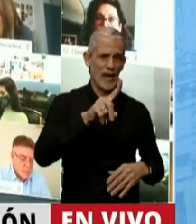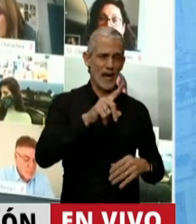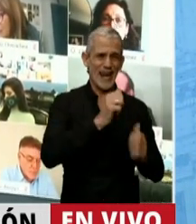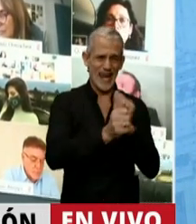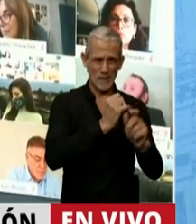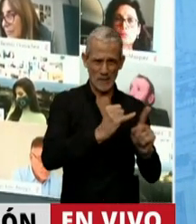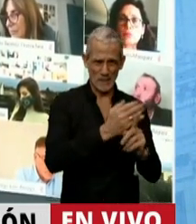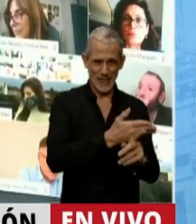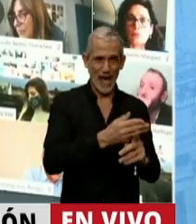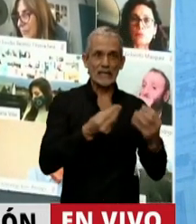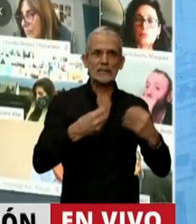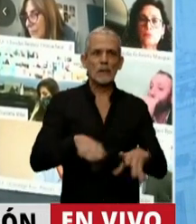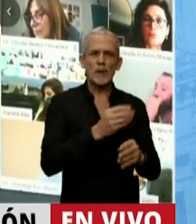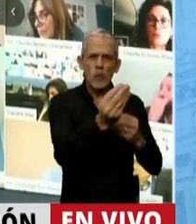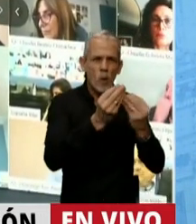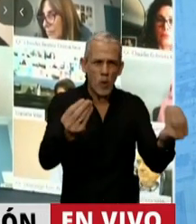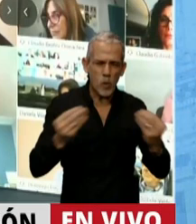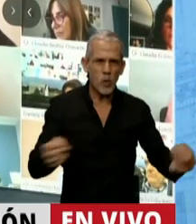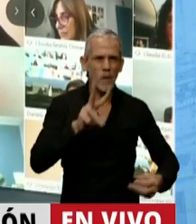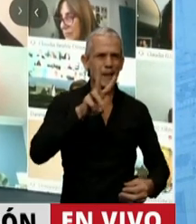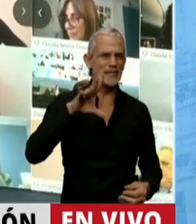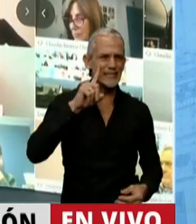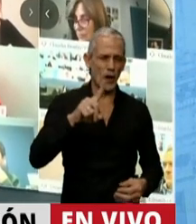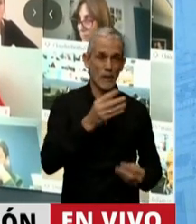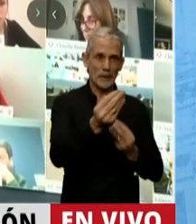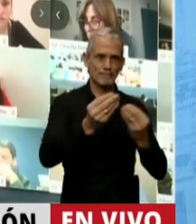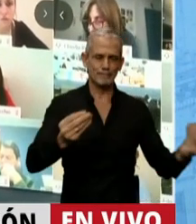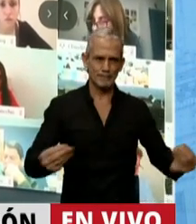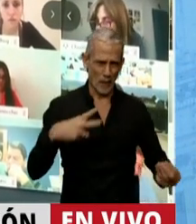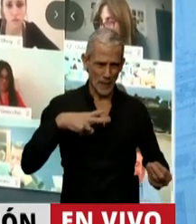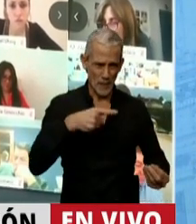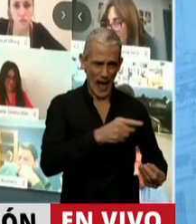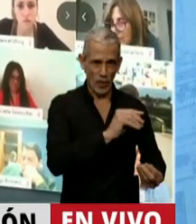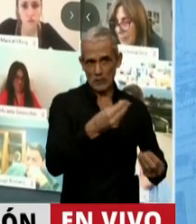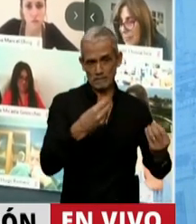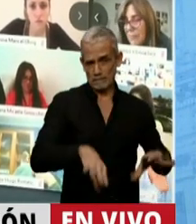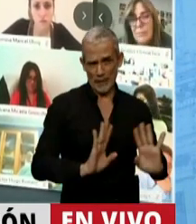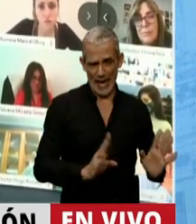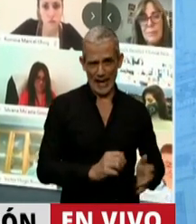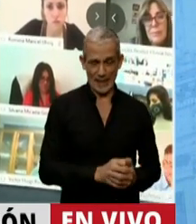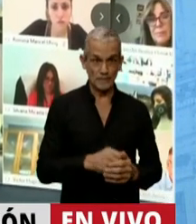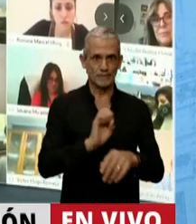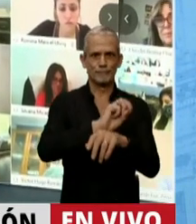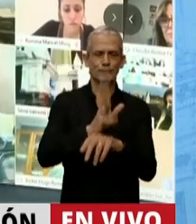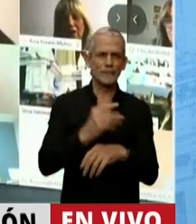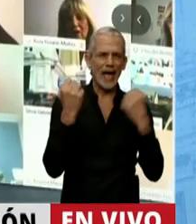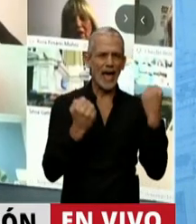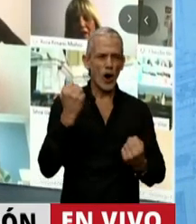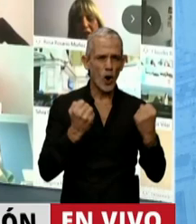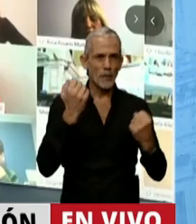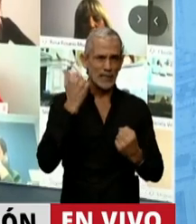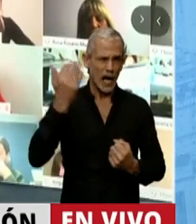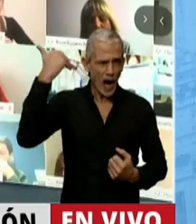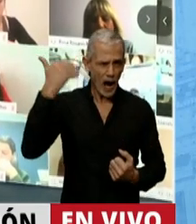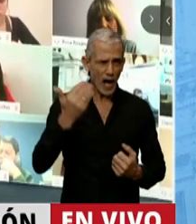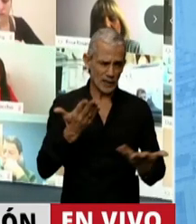donde se habían perdido 250.000 puestos de trabajo privado. Es decir, los efectos pandémicos de la economía ya se